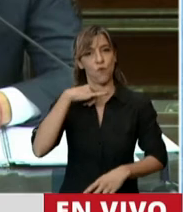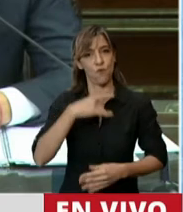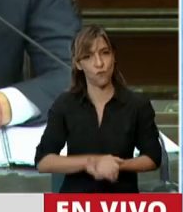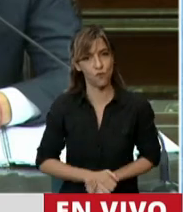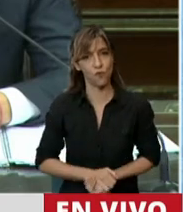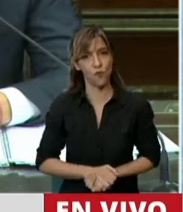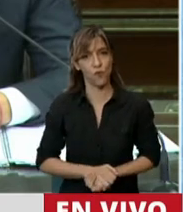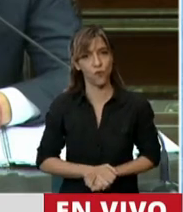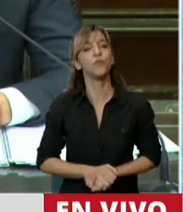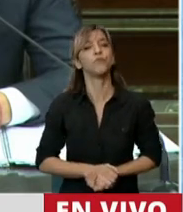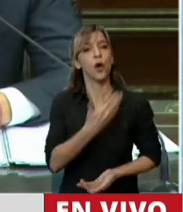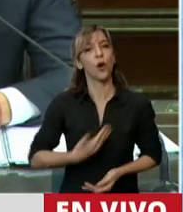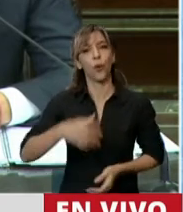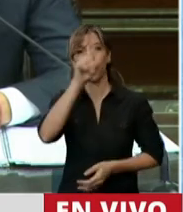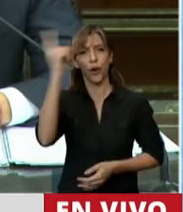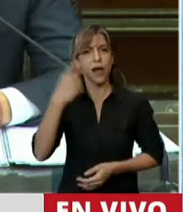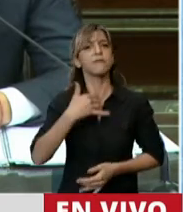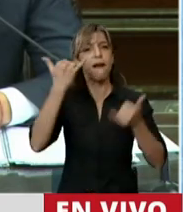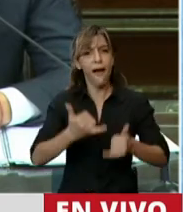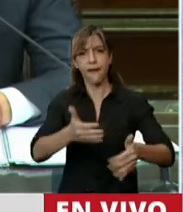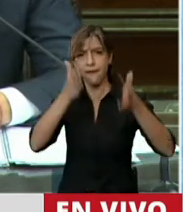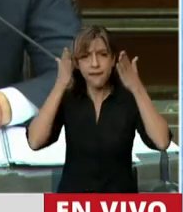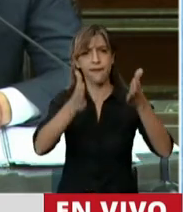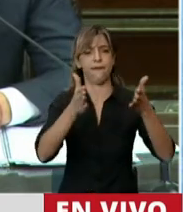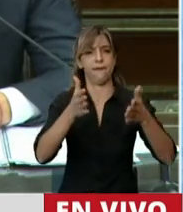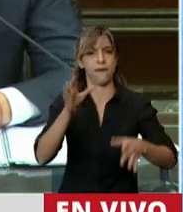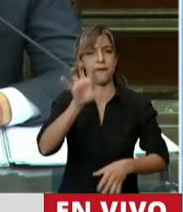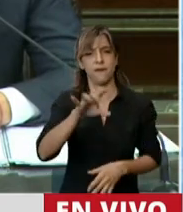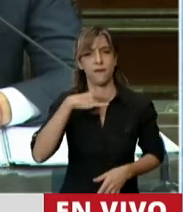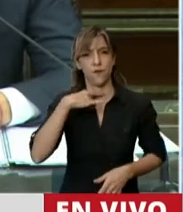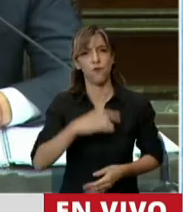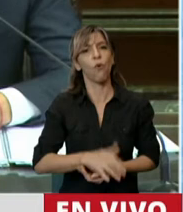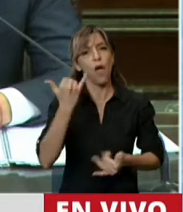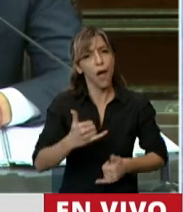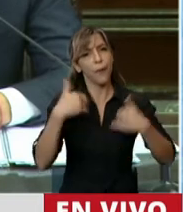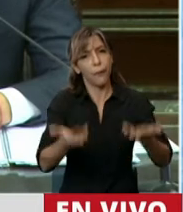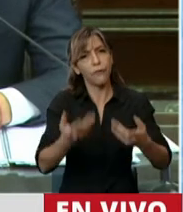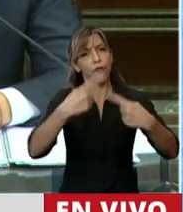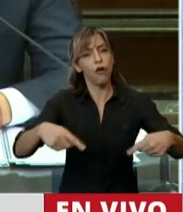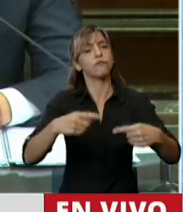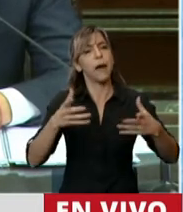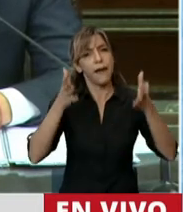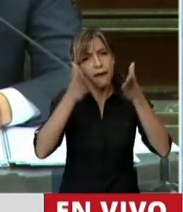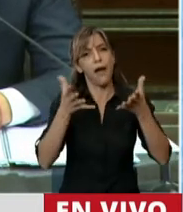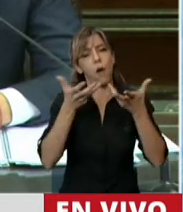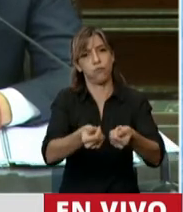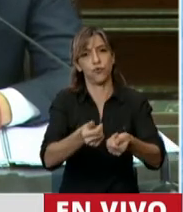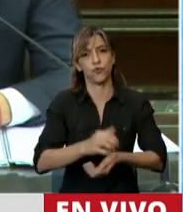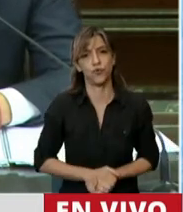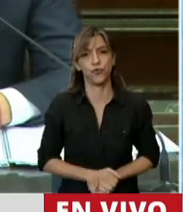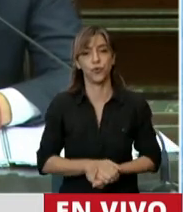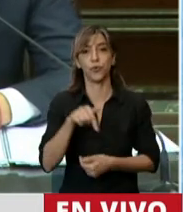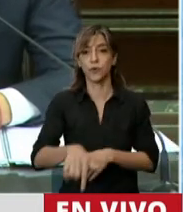a estar presente el Gobierno Nacional con todos sus beneficios. Y hoy, en el peor momento que estamos pasando de esta pandemia,